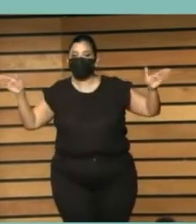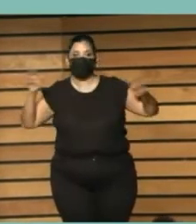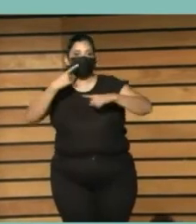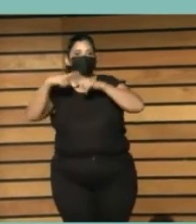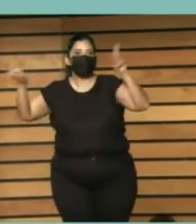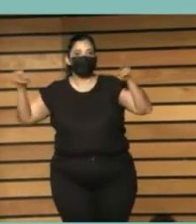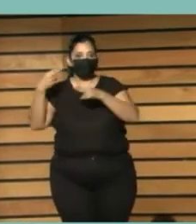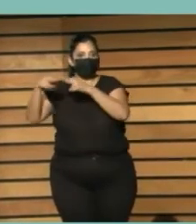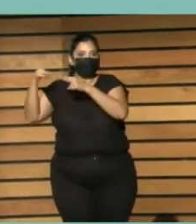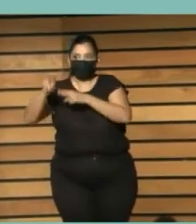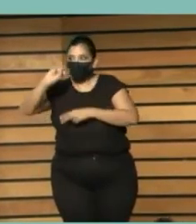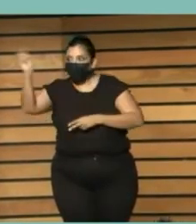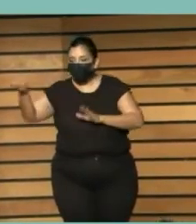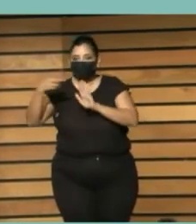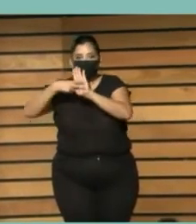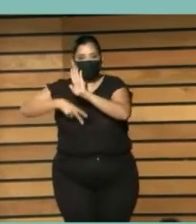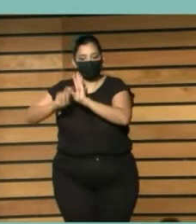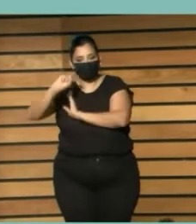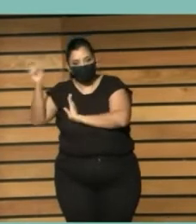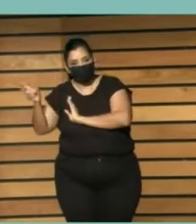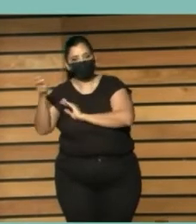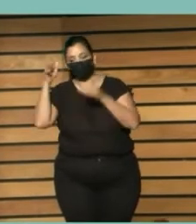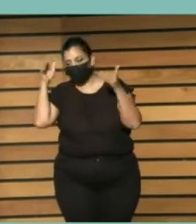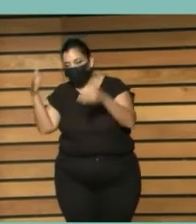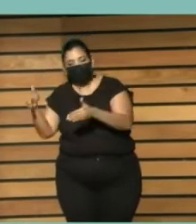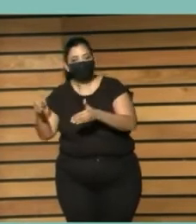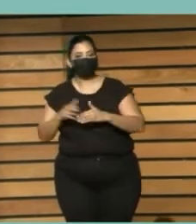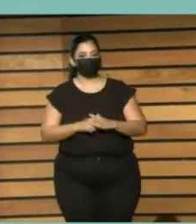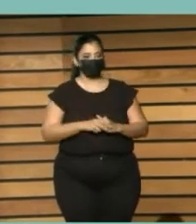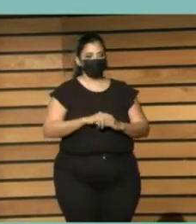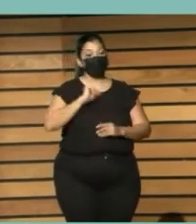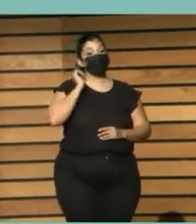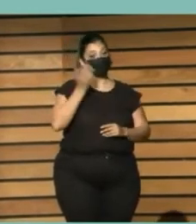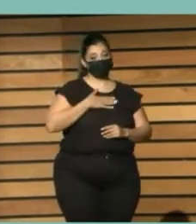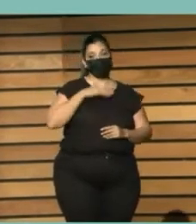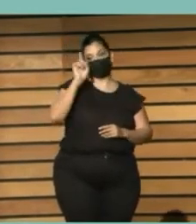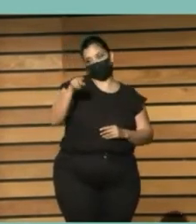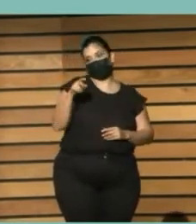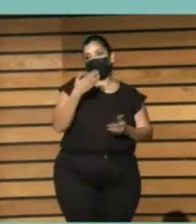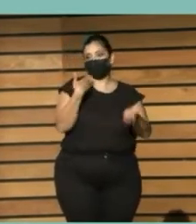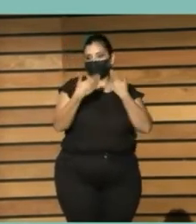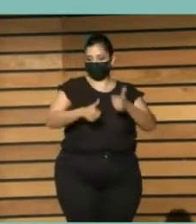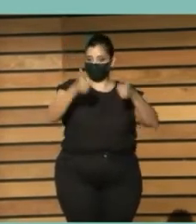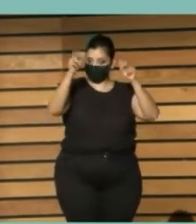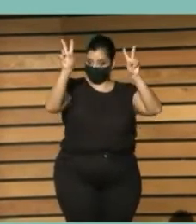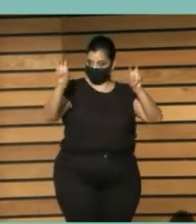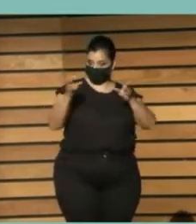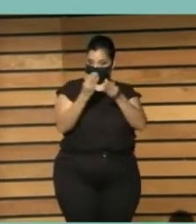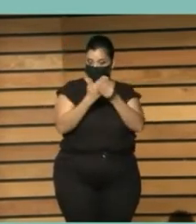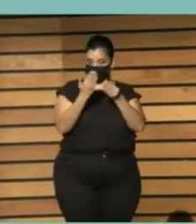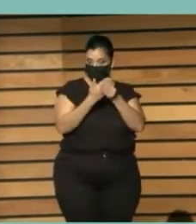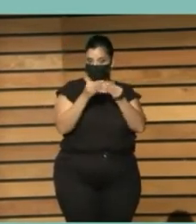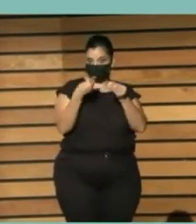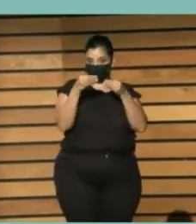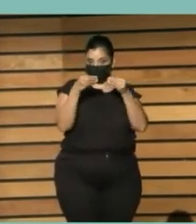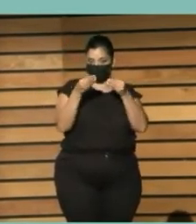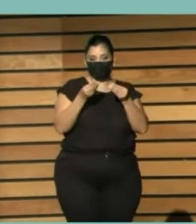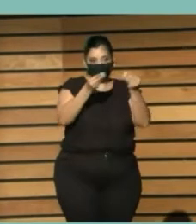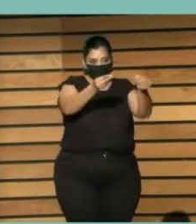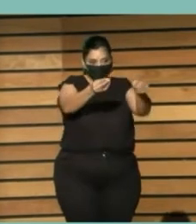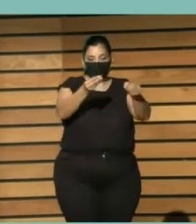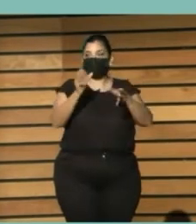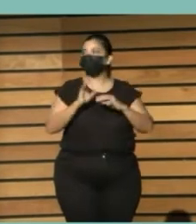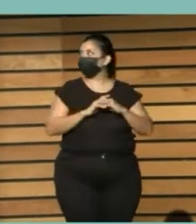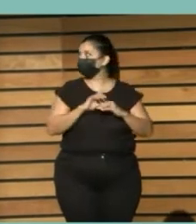políticas de inclusión aquí mañana hablaremos más de esto y del folleto que hemos hecho pero sí que os quería